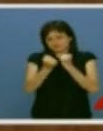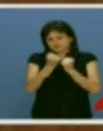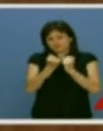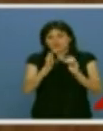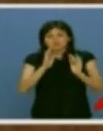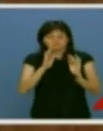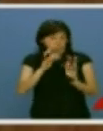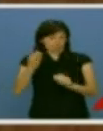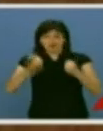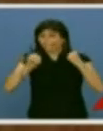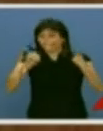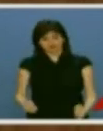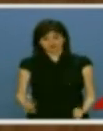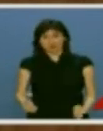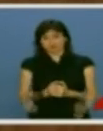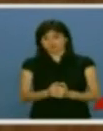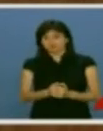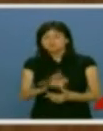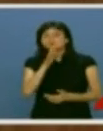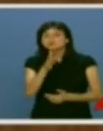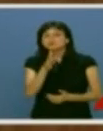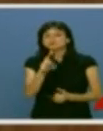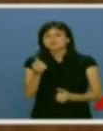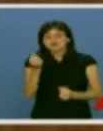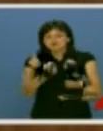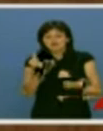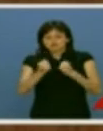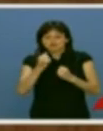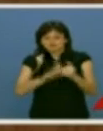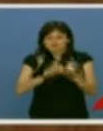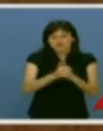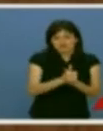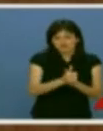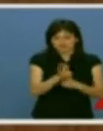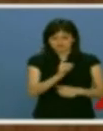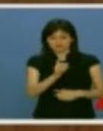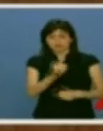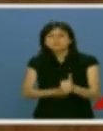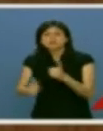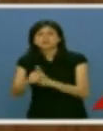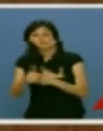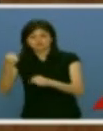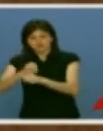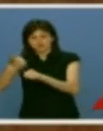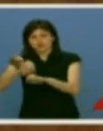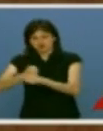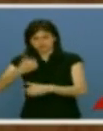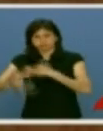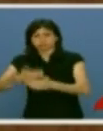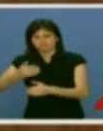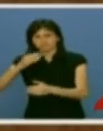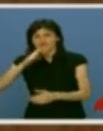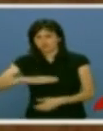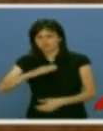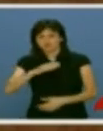que lo vamos a hacer a la fuerza y que, en todo caso, la austeridad no puede ser una prioridad política. La verdadera prioridad es la eficiencia, porque nos va a tocar